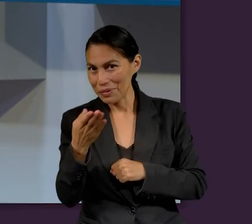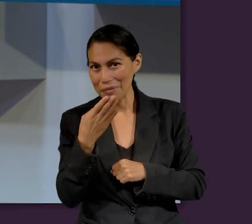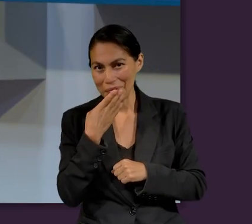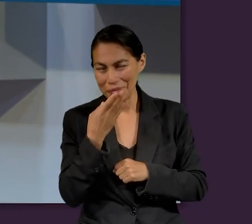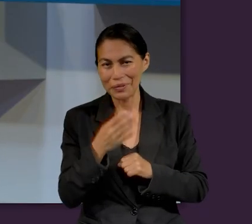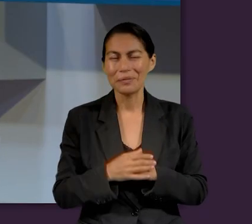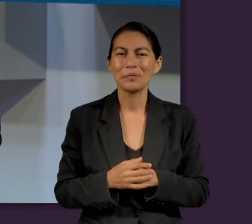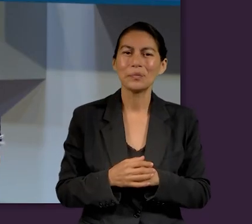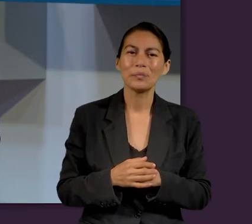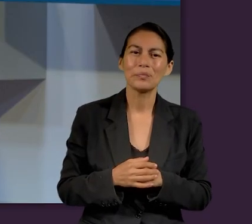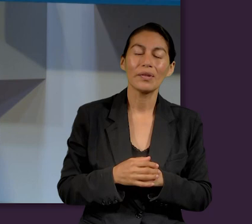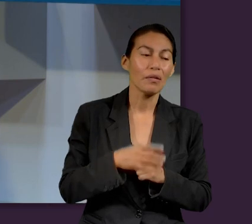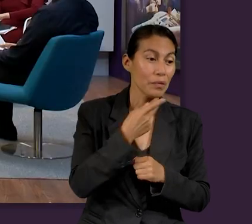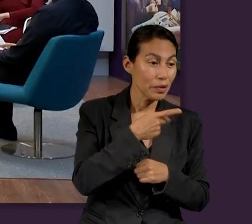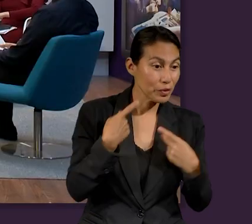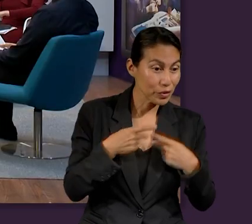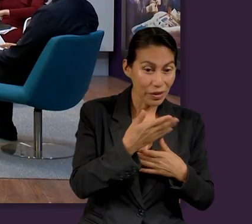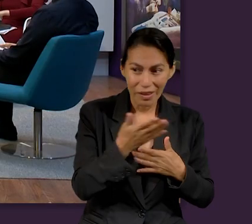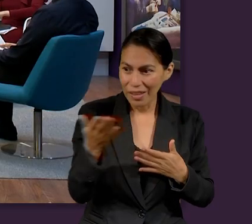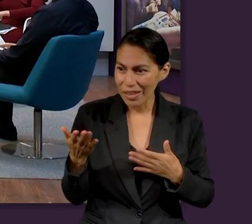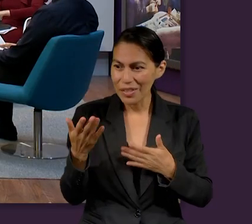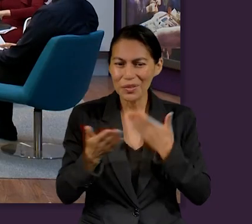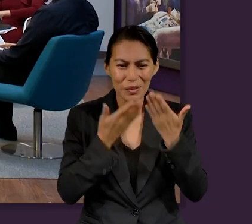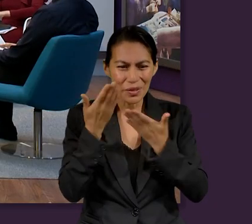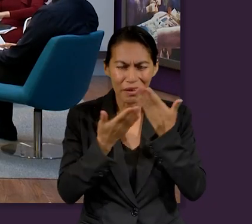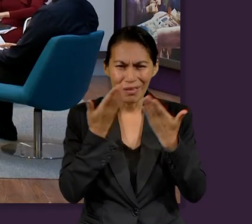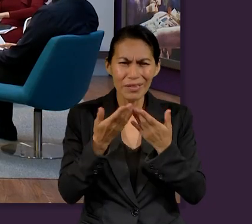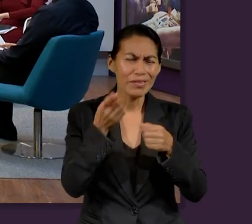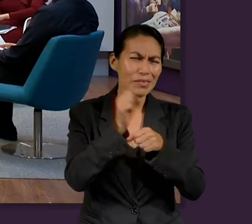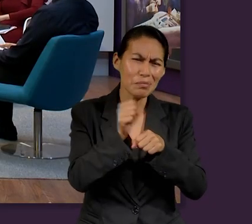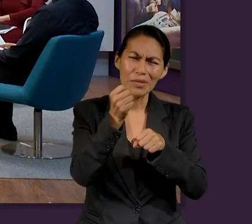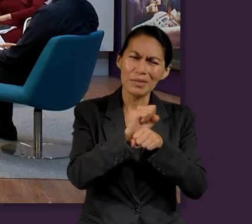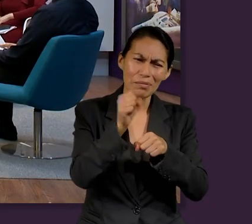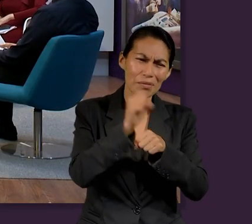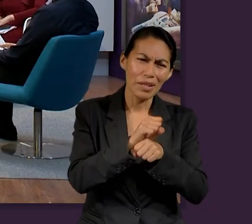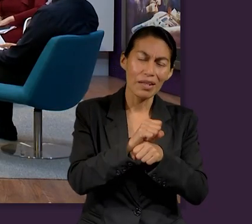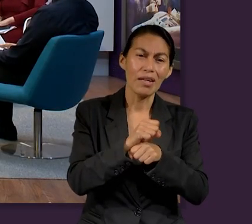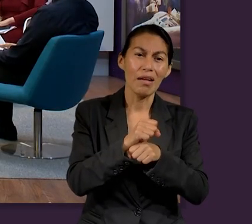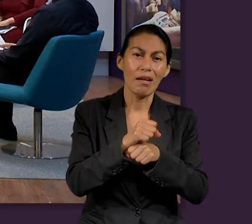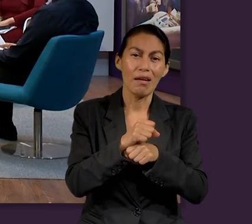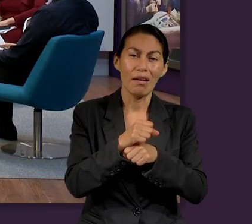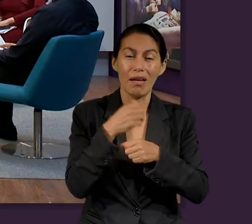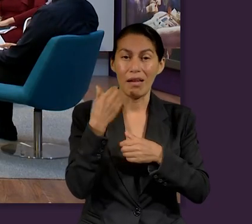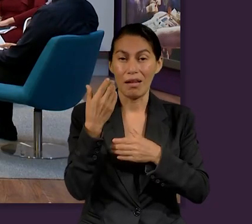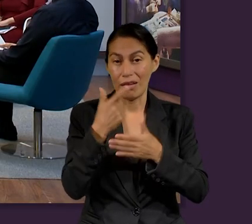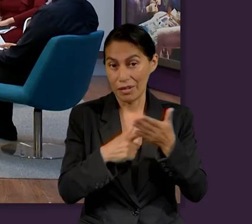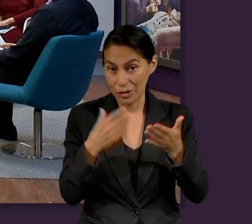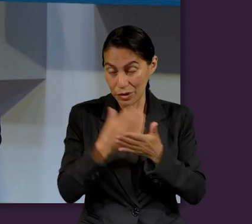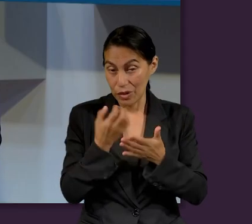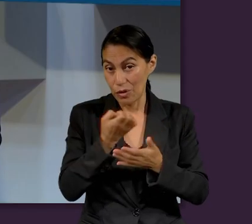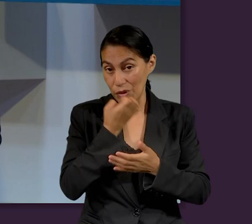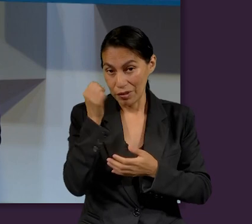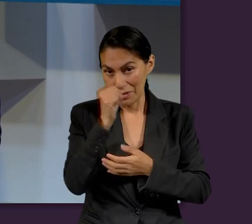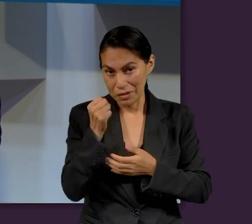los estudiantes que semana a semana hacen esta presentación del programa.